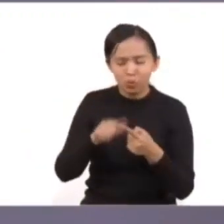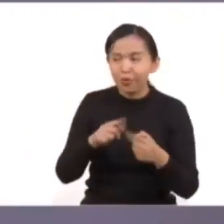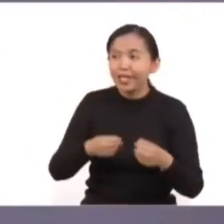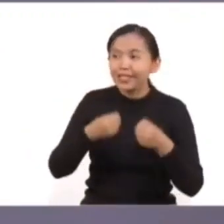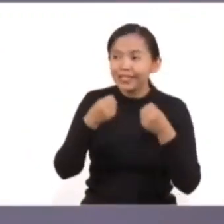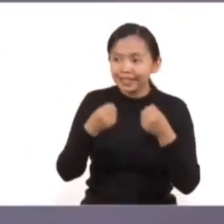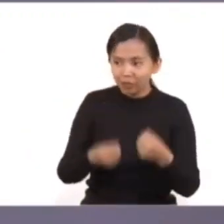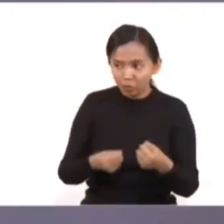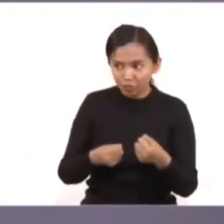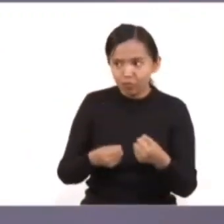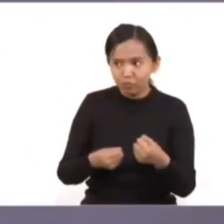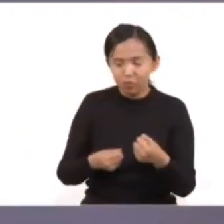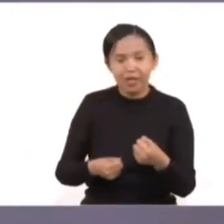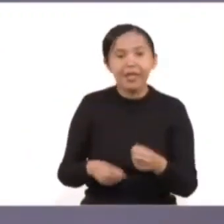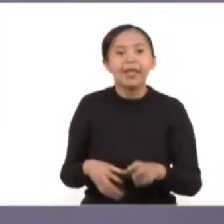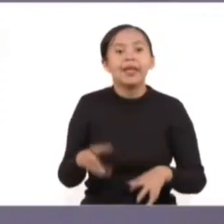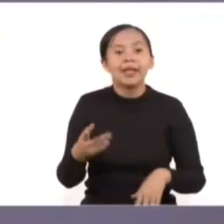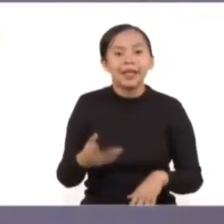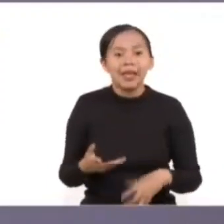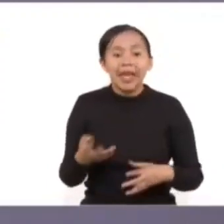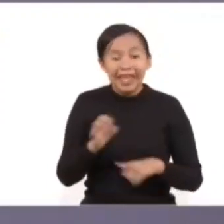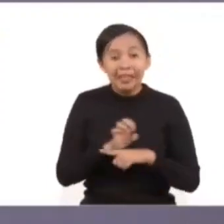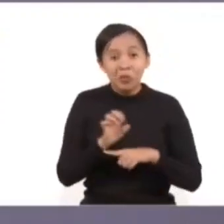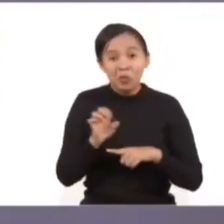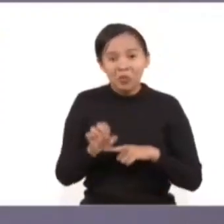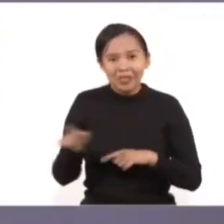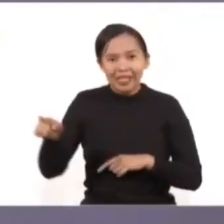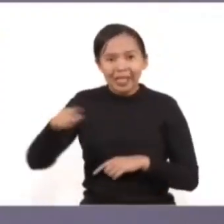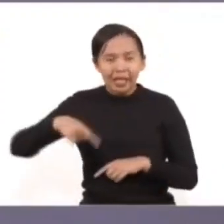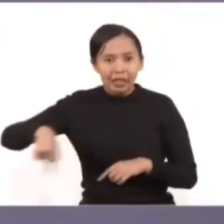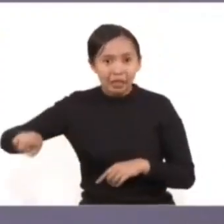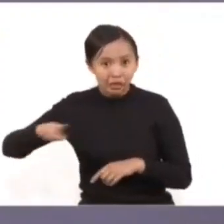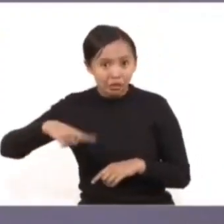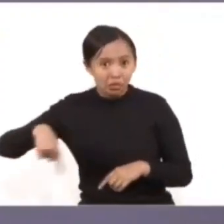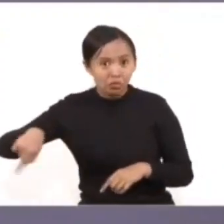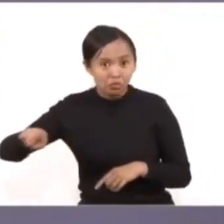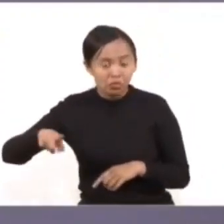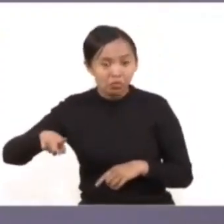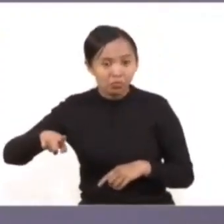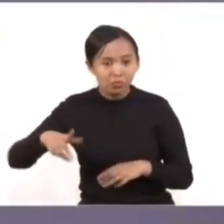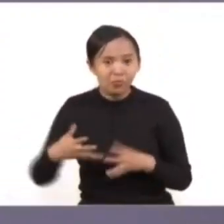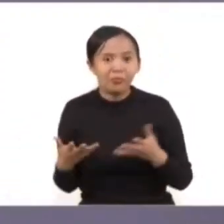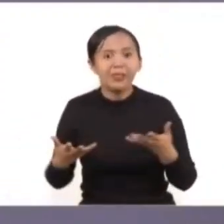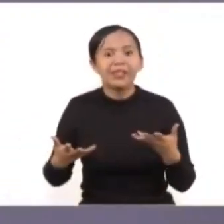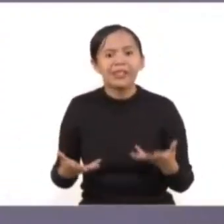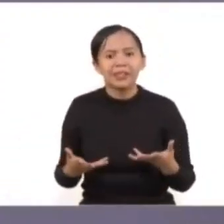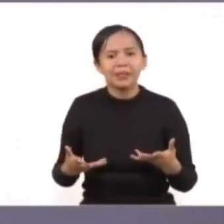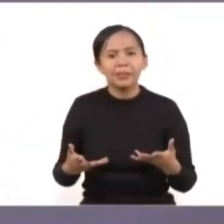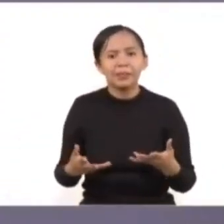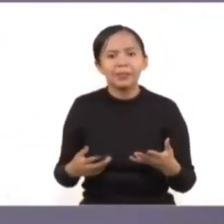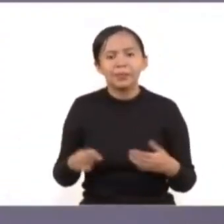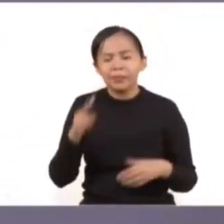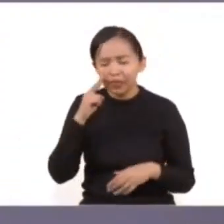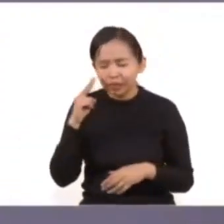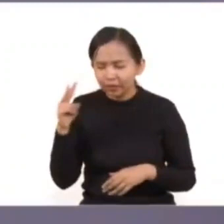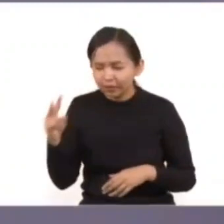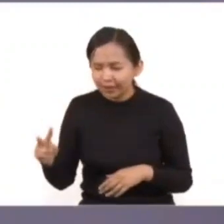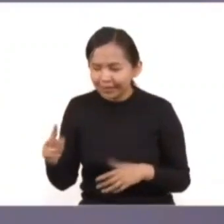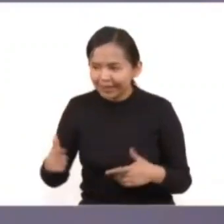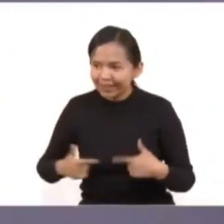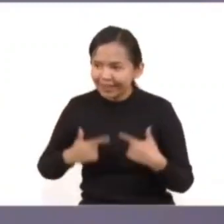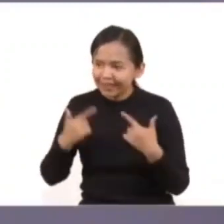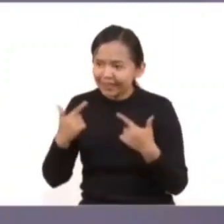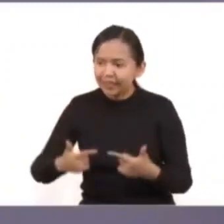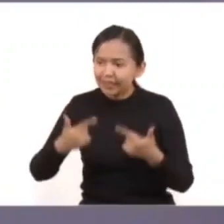la seguridad y a la integridad. Y entonces esa generación se convierte, mi perspectiva, en la